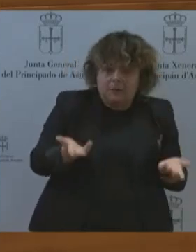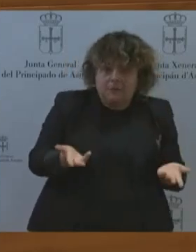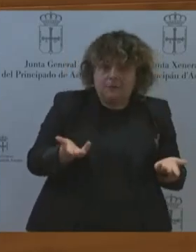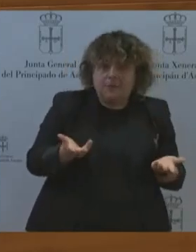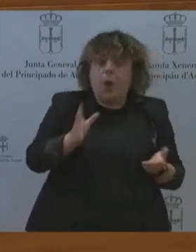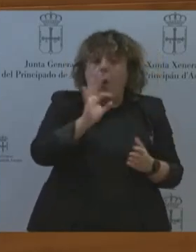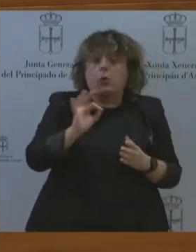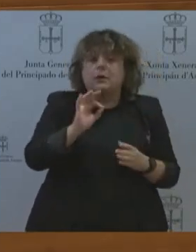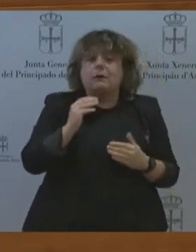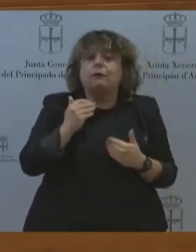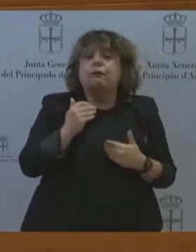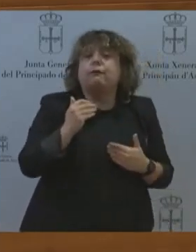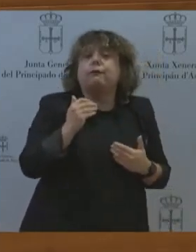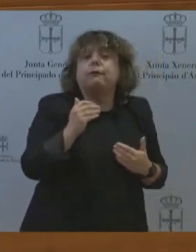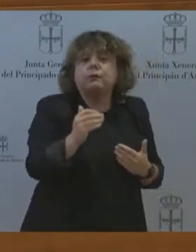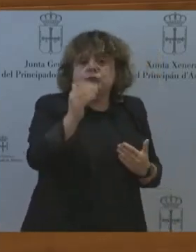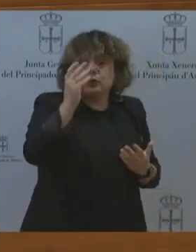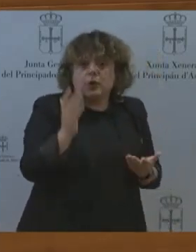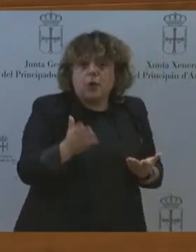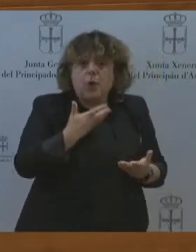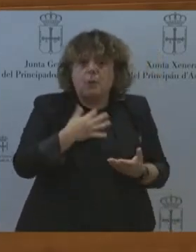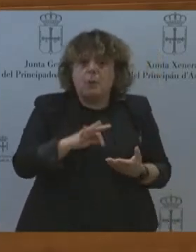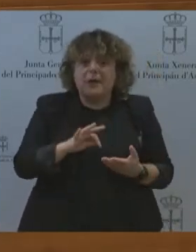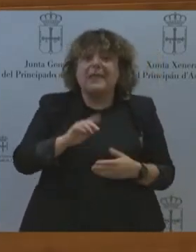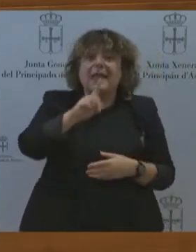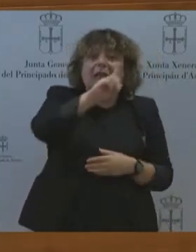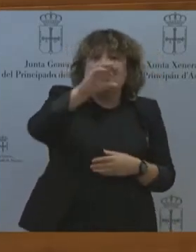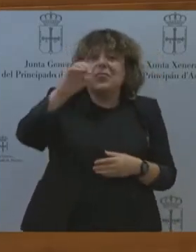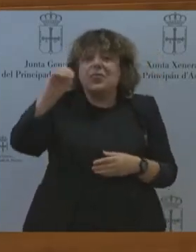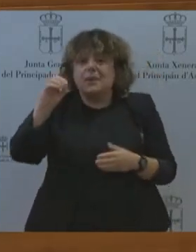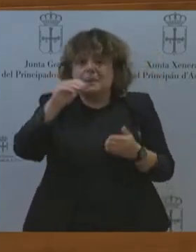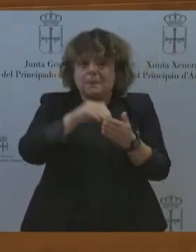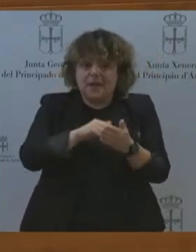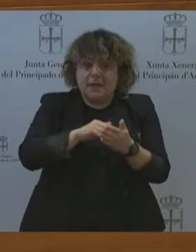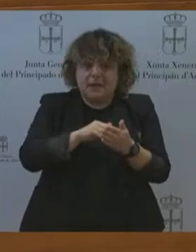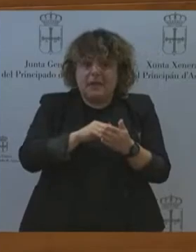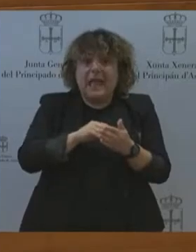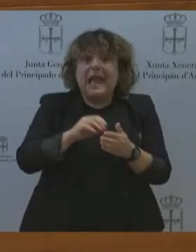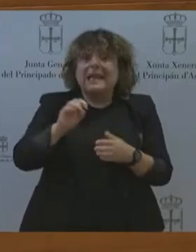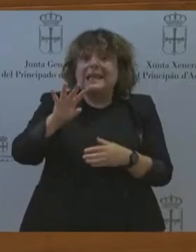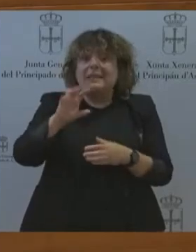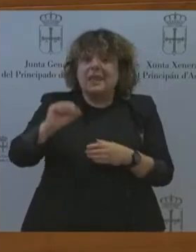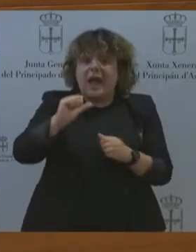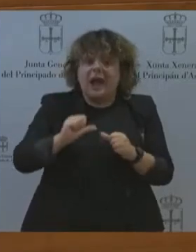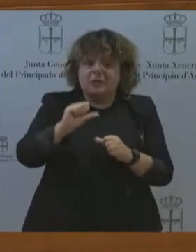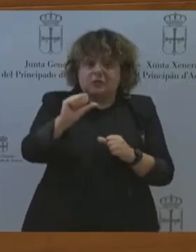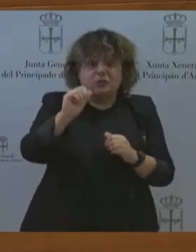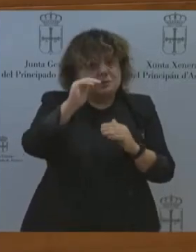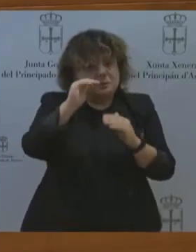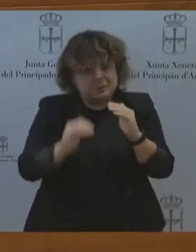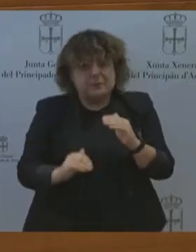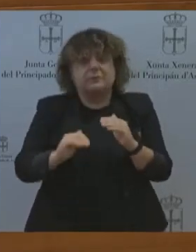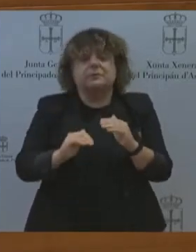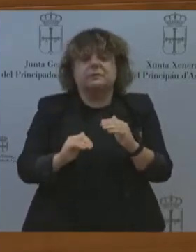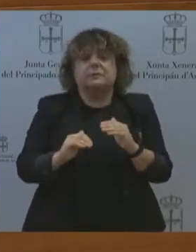podríamos perder otros 100.000 más en los próximos 15 años. Situación que podría volverse especialmente dramática en las salas de